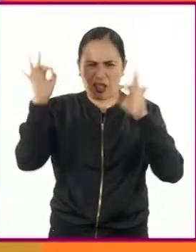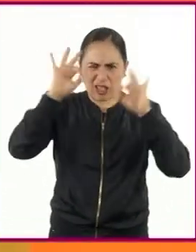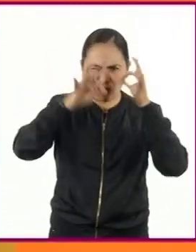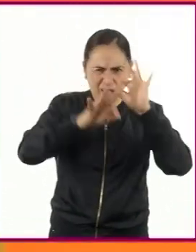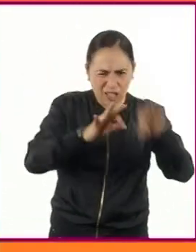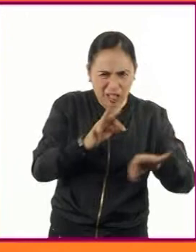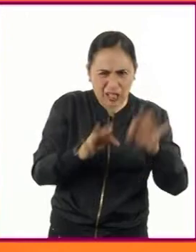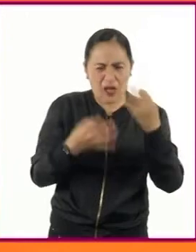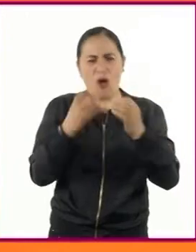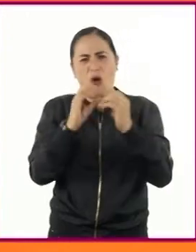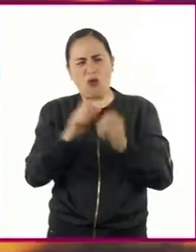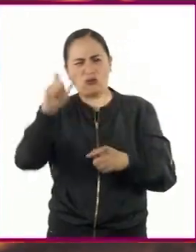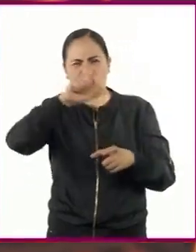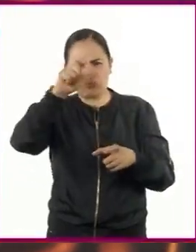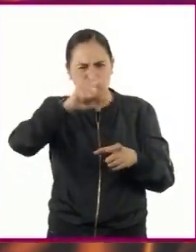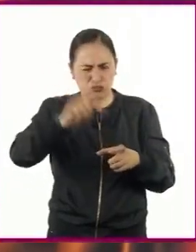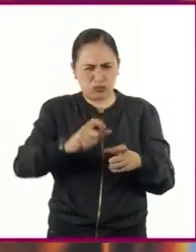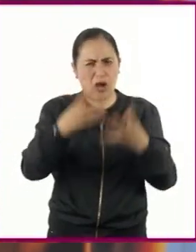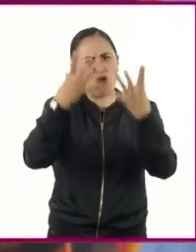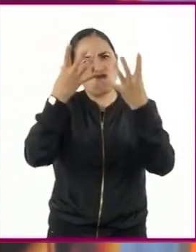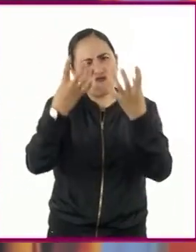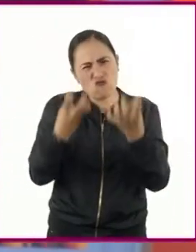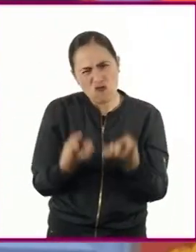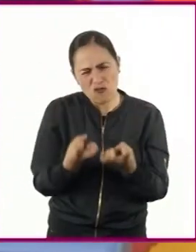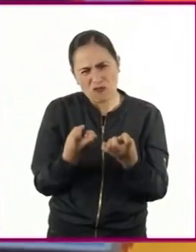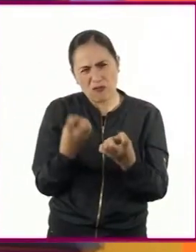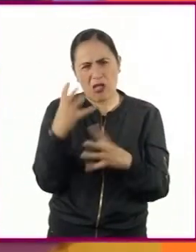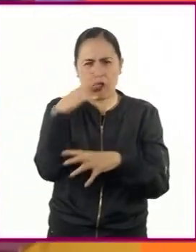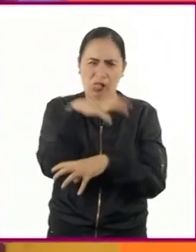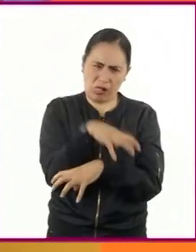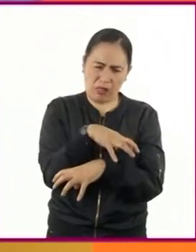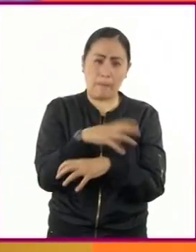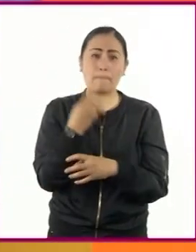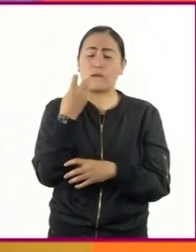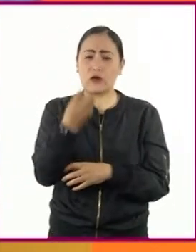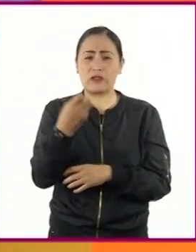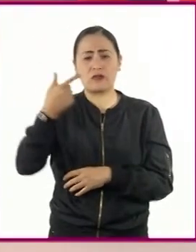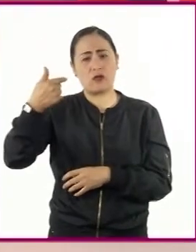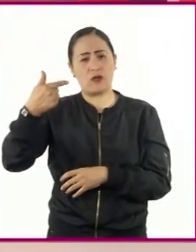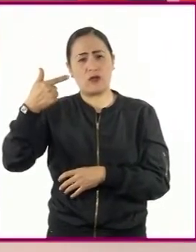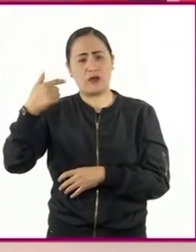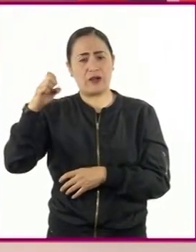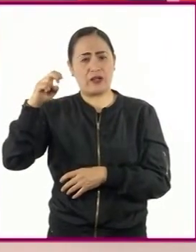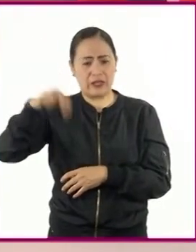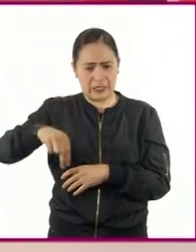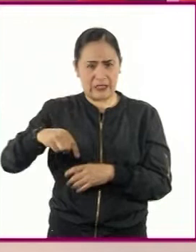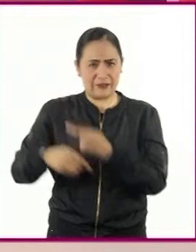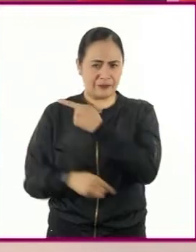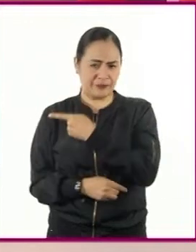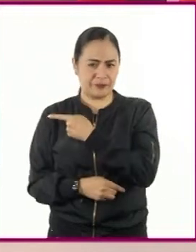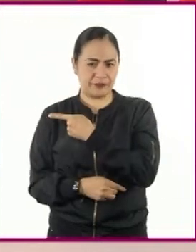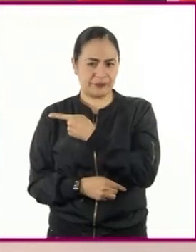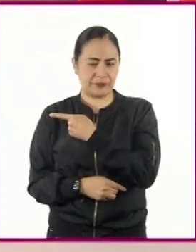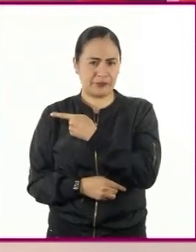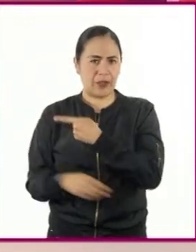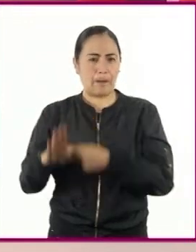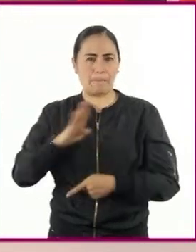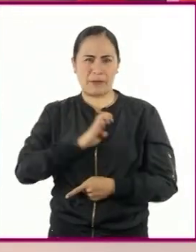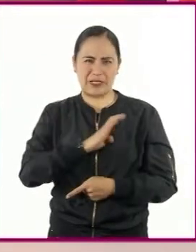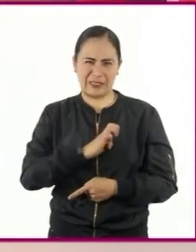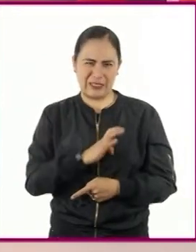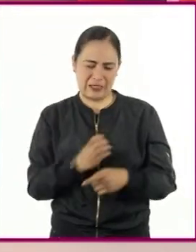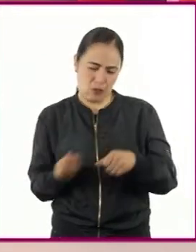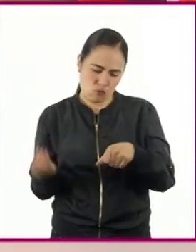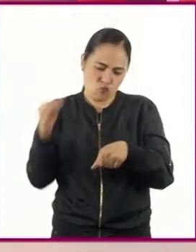acaban fácilmente con él, por lo que se combinó con un gen de la bacteria Bacillus turigensis, de tal